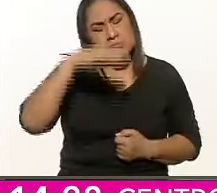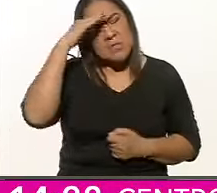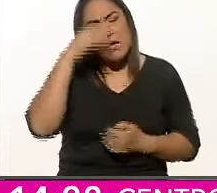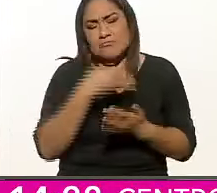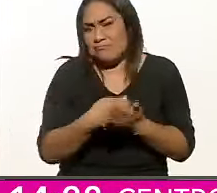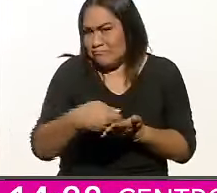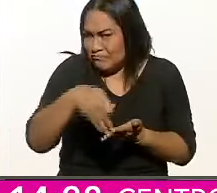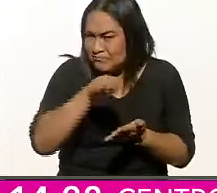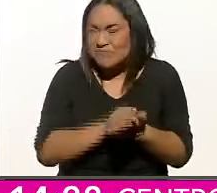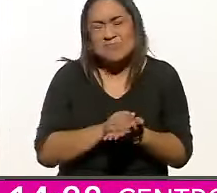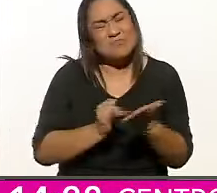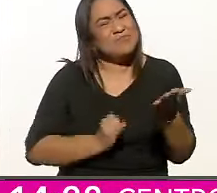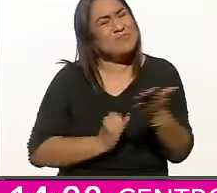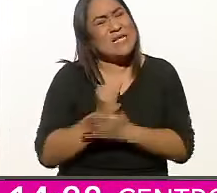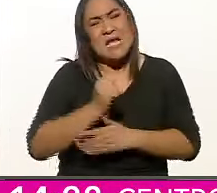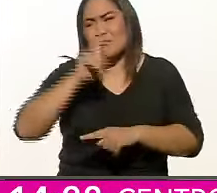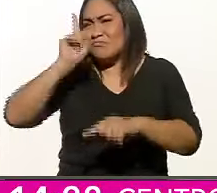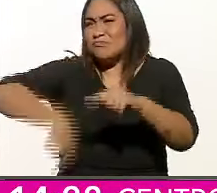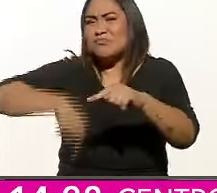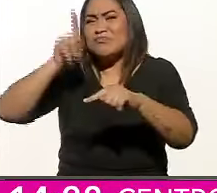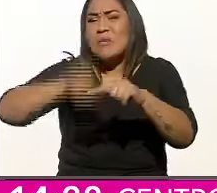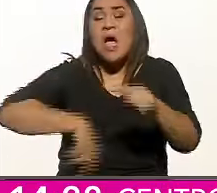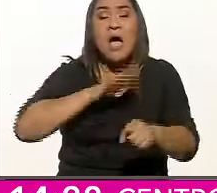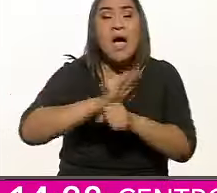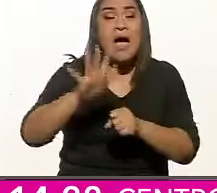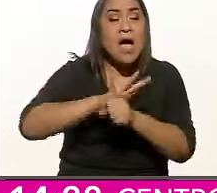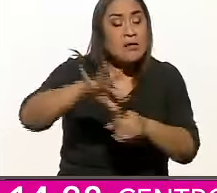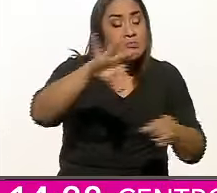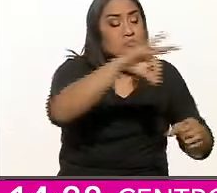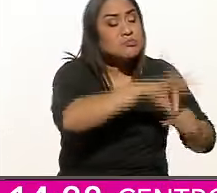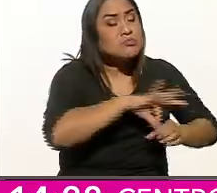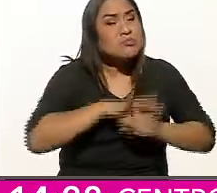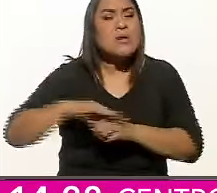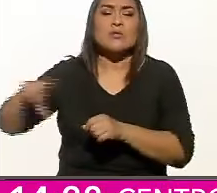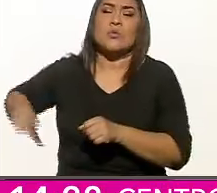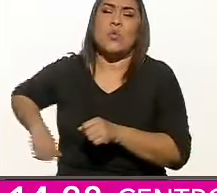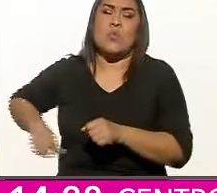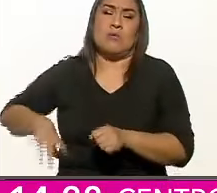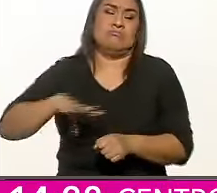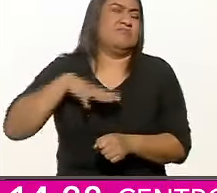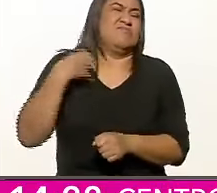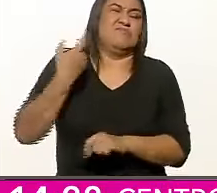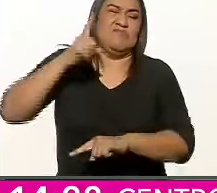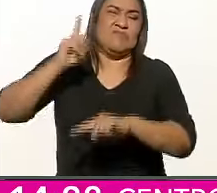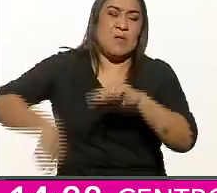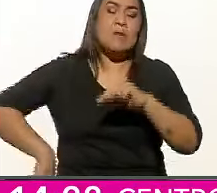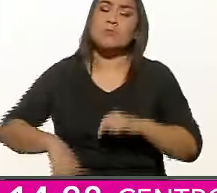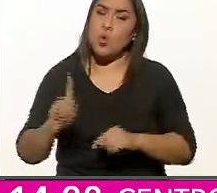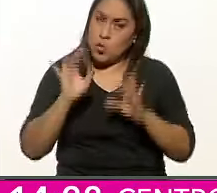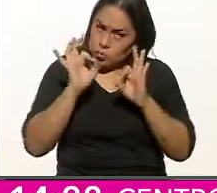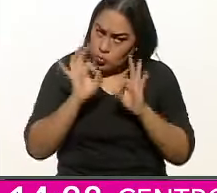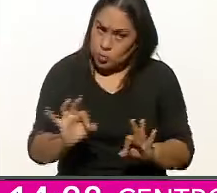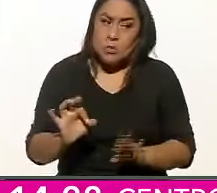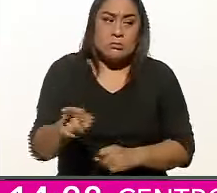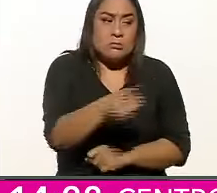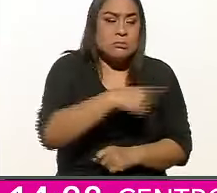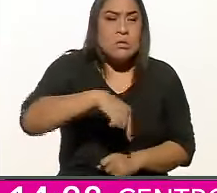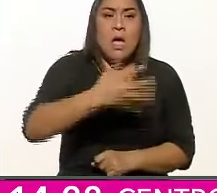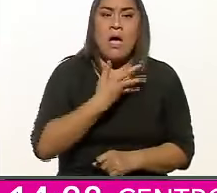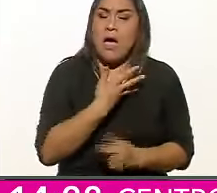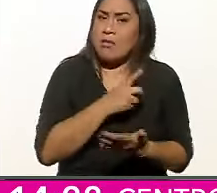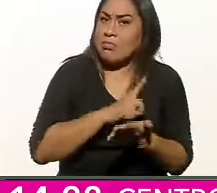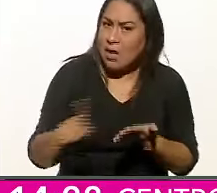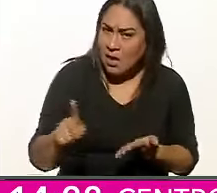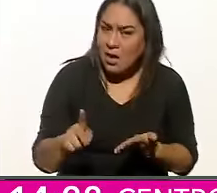desterrar a punta de votos al autoritarismo y hacer valer plenamente nuestro derecho